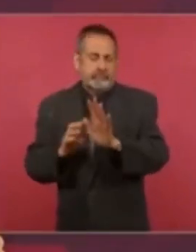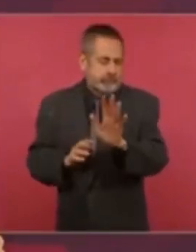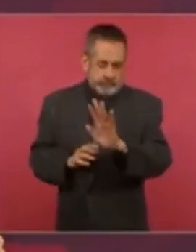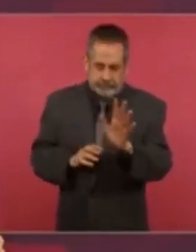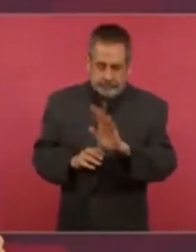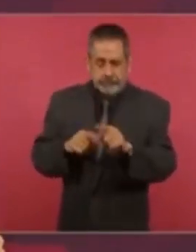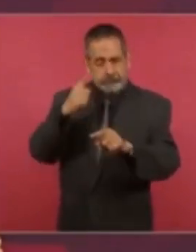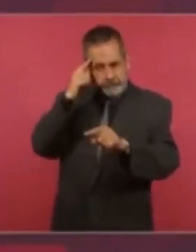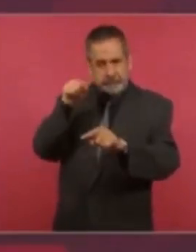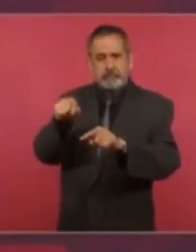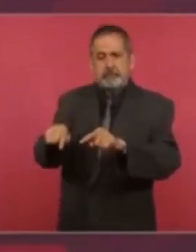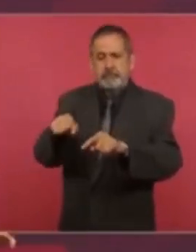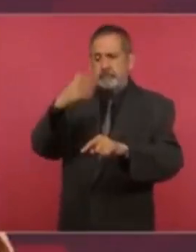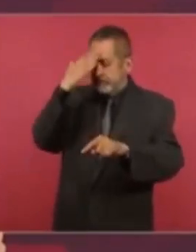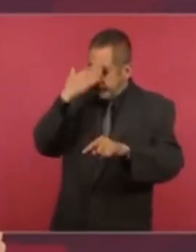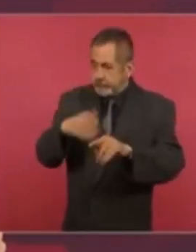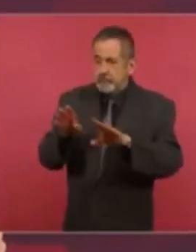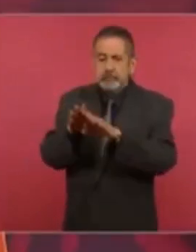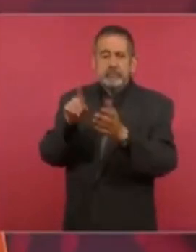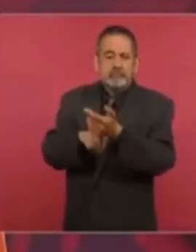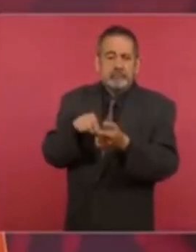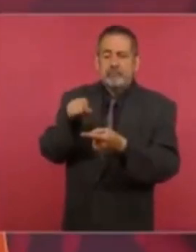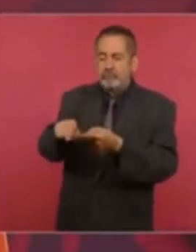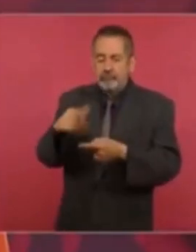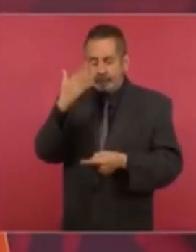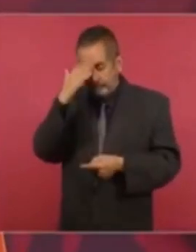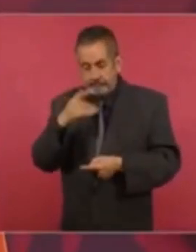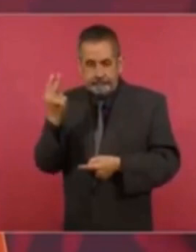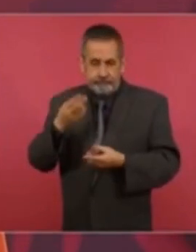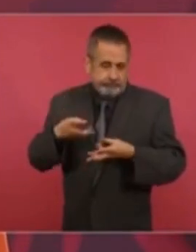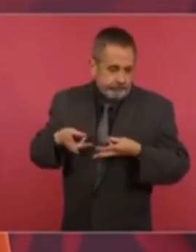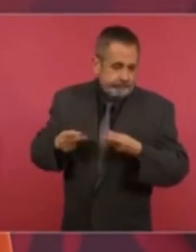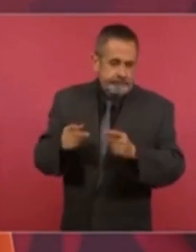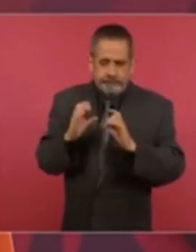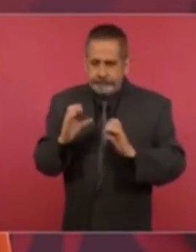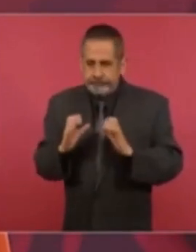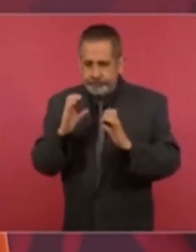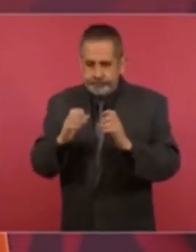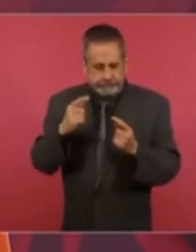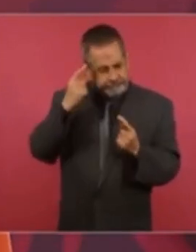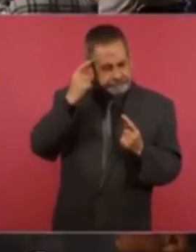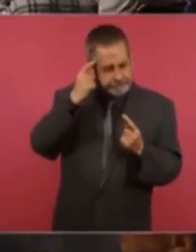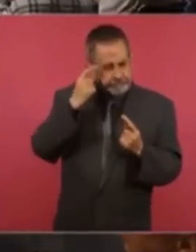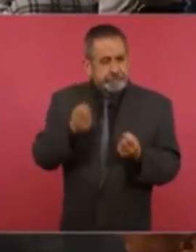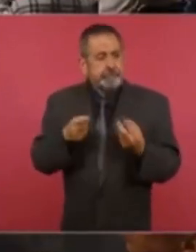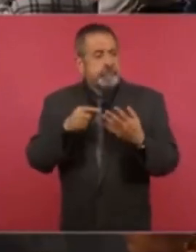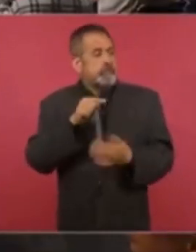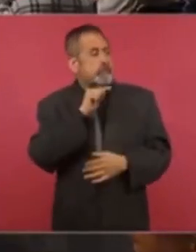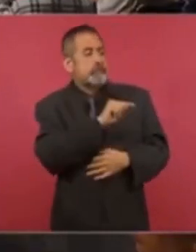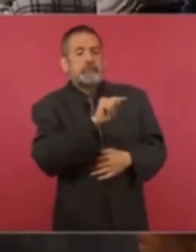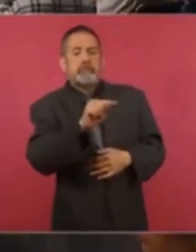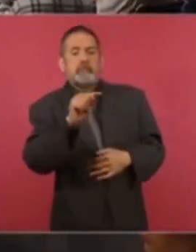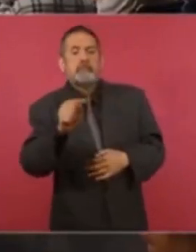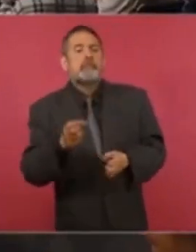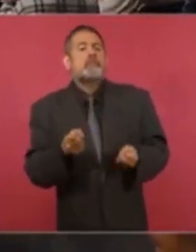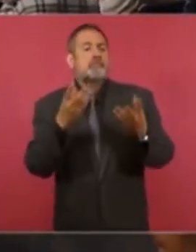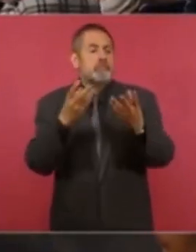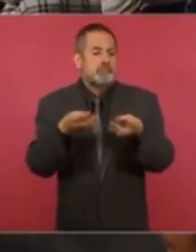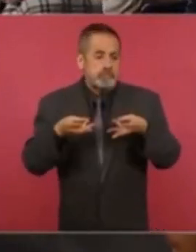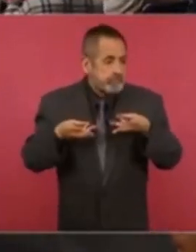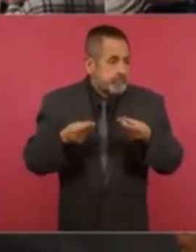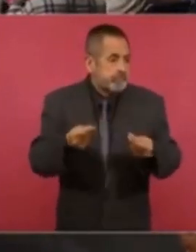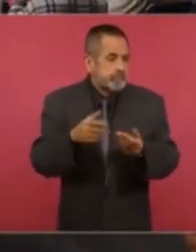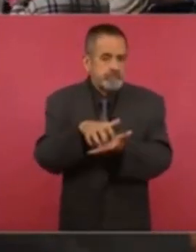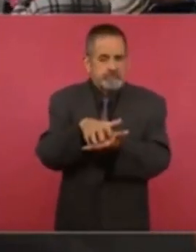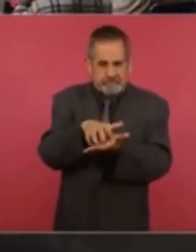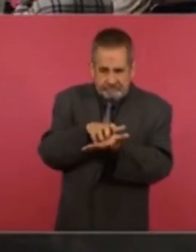pero sí a sabiendas de que se necesita un gasto racional, en una lógica de austeridad, en una